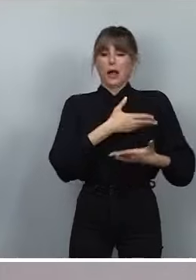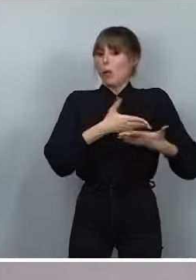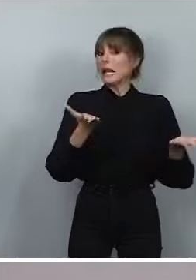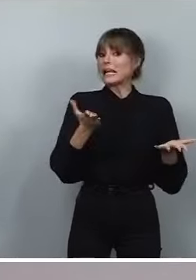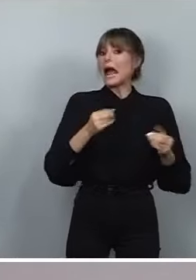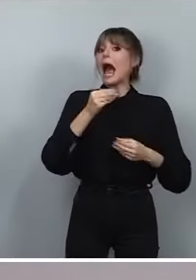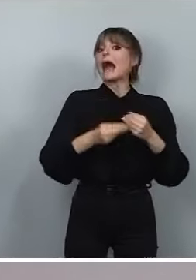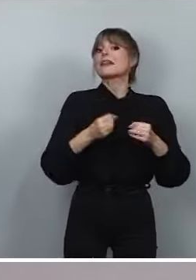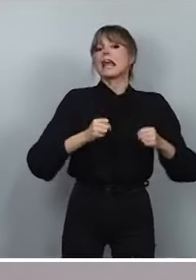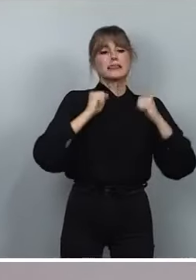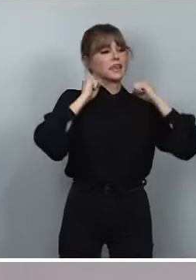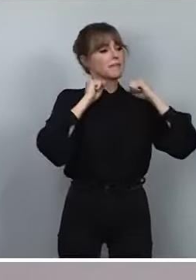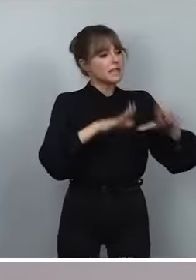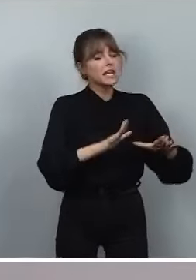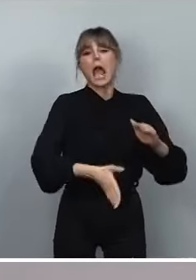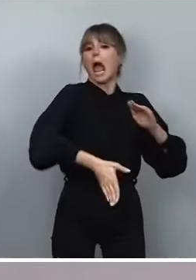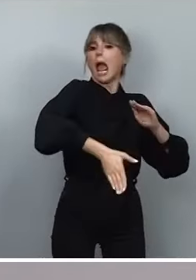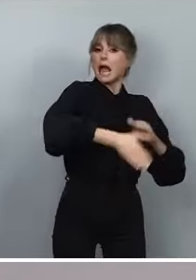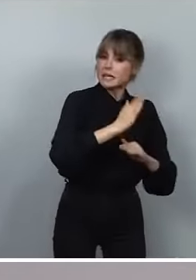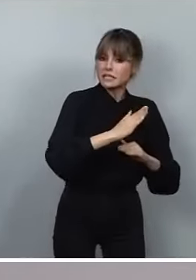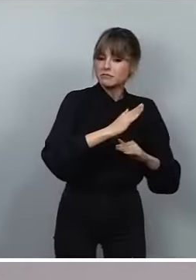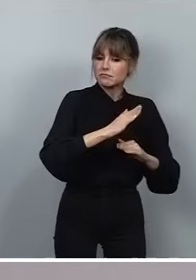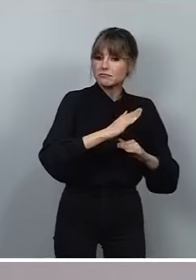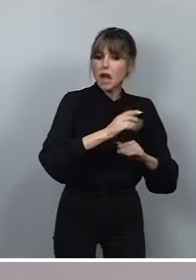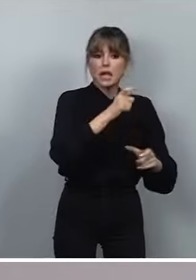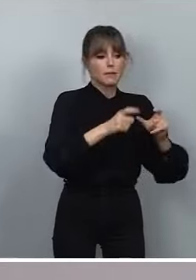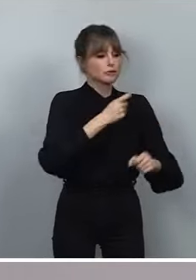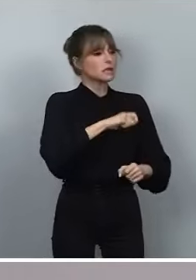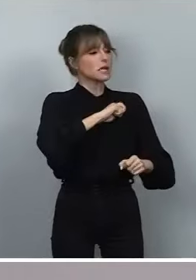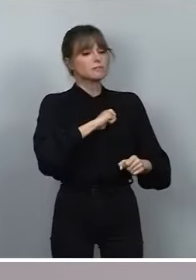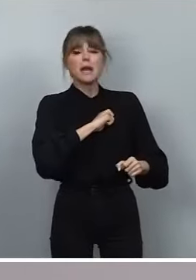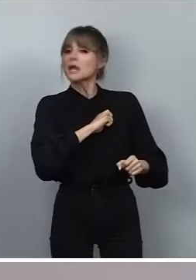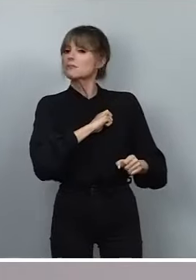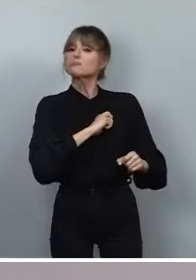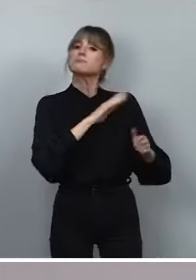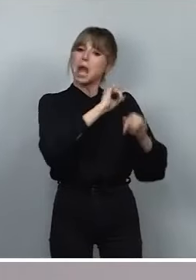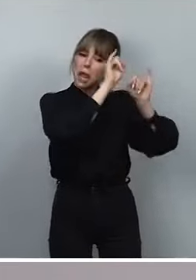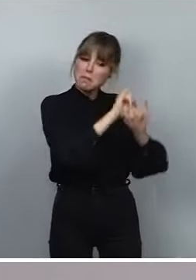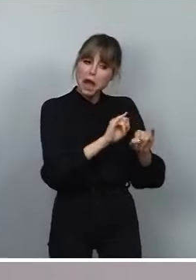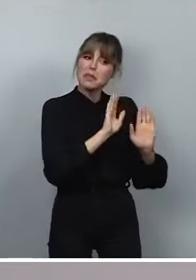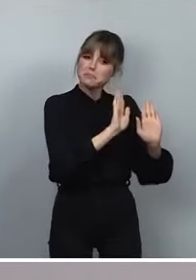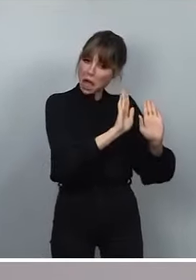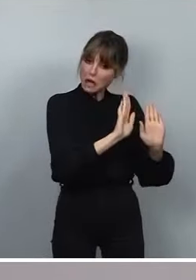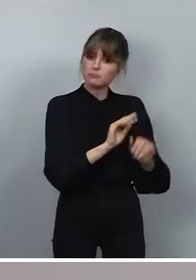dimitir, marcharse y dejar en paz a los españoles. Eso es lo que digo yo en estos momentos.